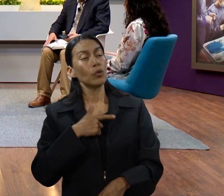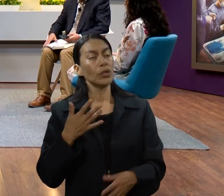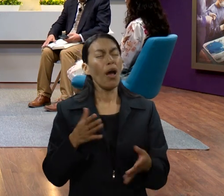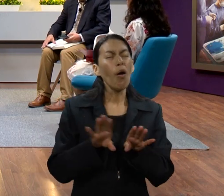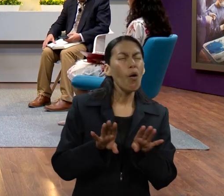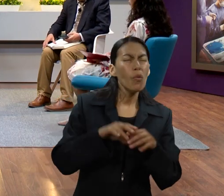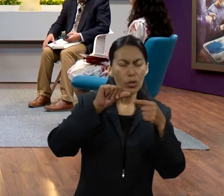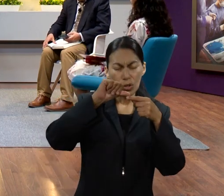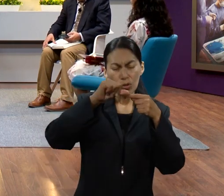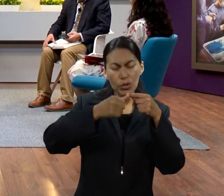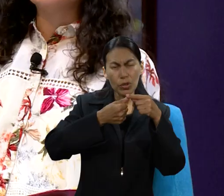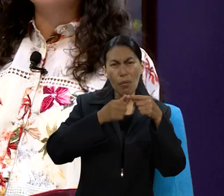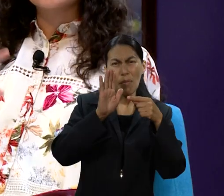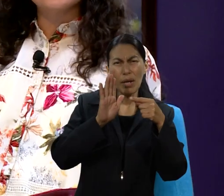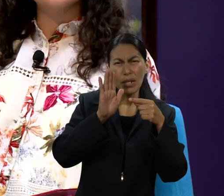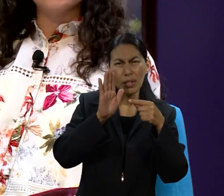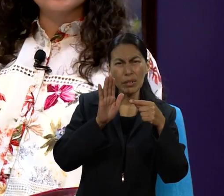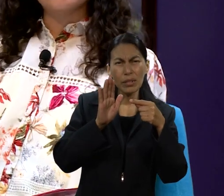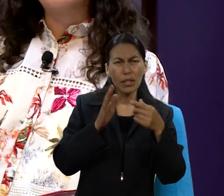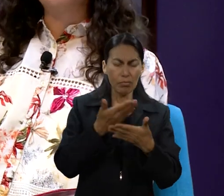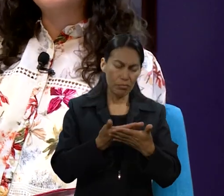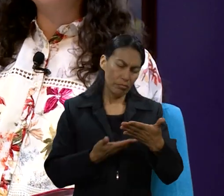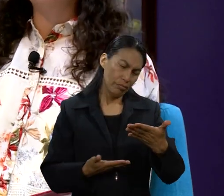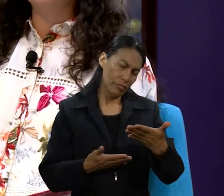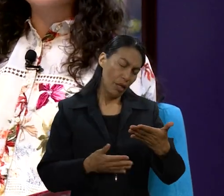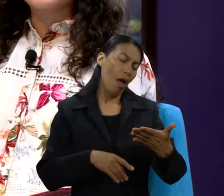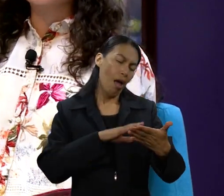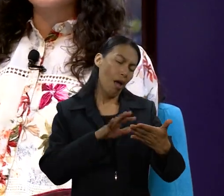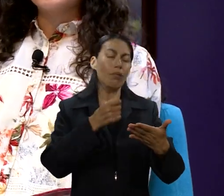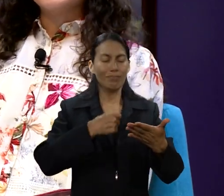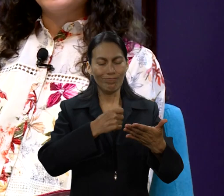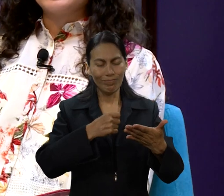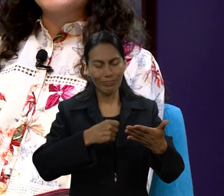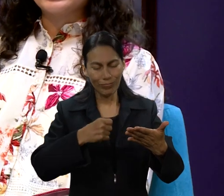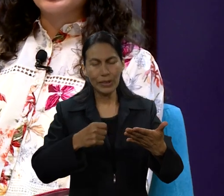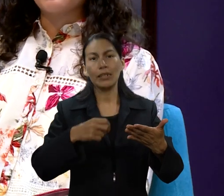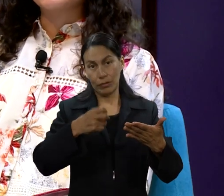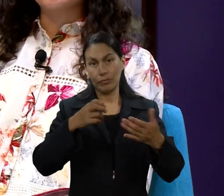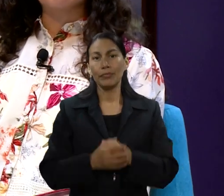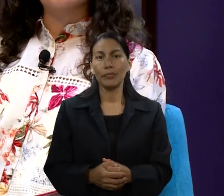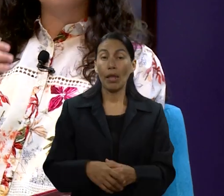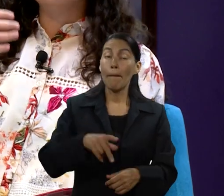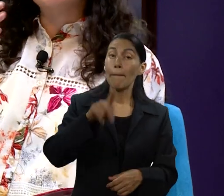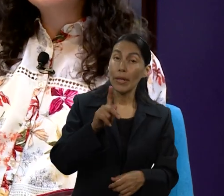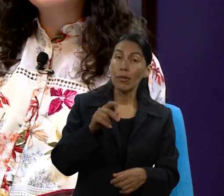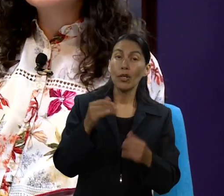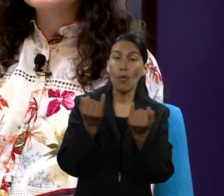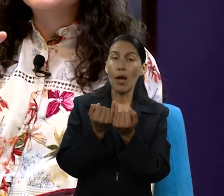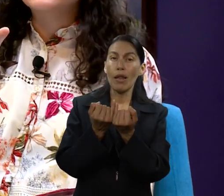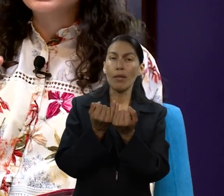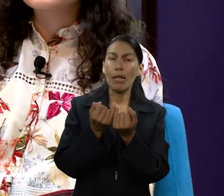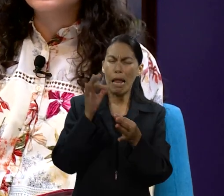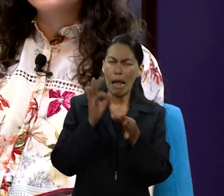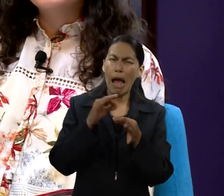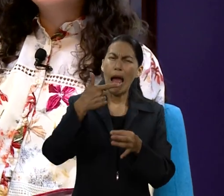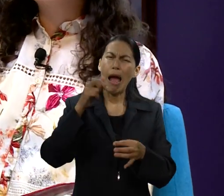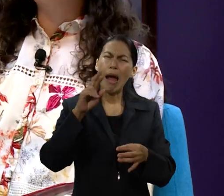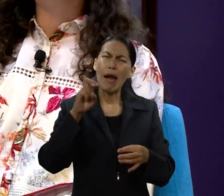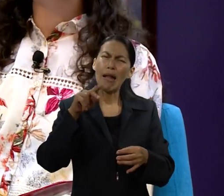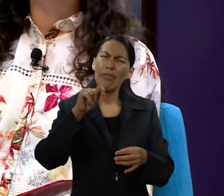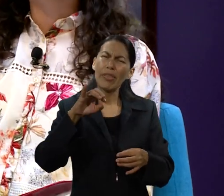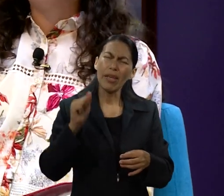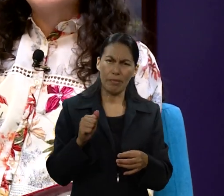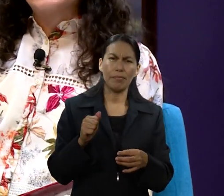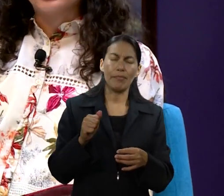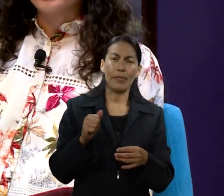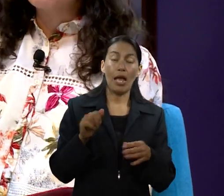mucho es como la circuncisión, no es como la firma en el contrato, en el pacto, pero además de esa certeza le